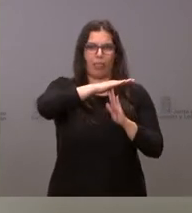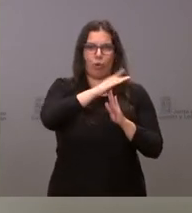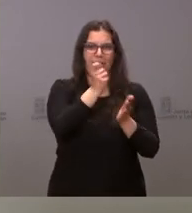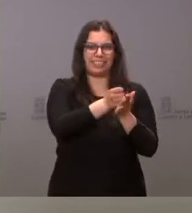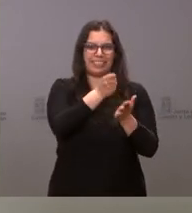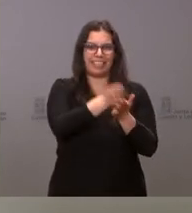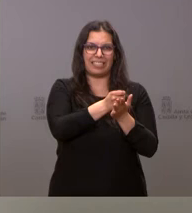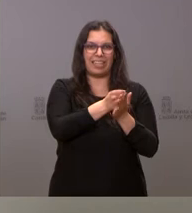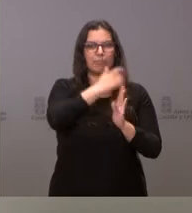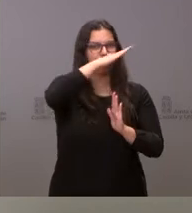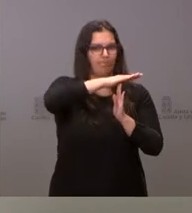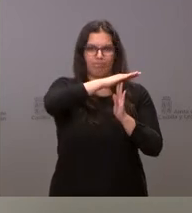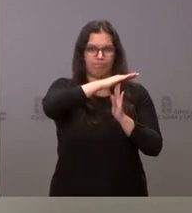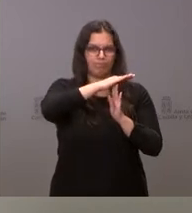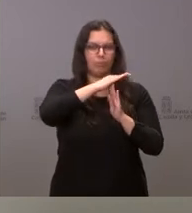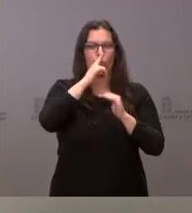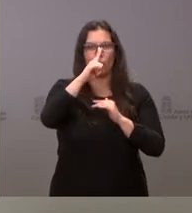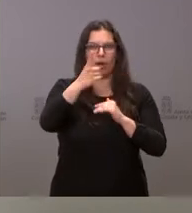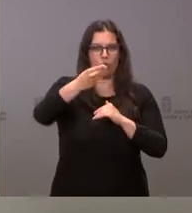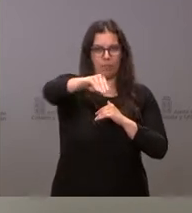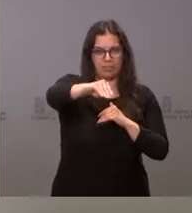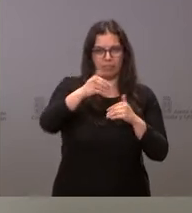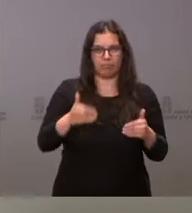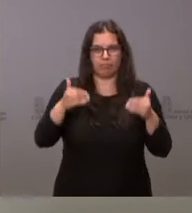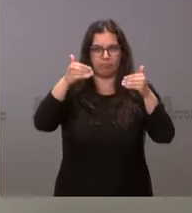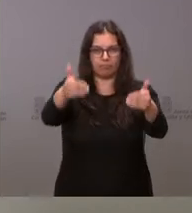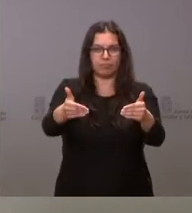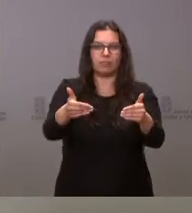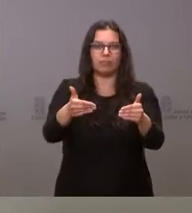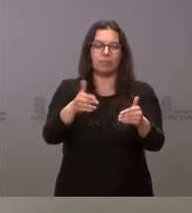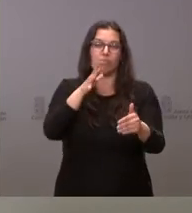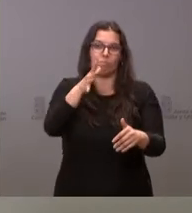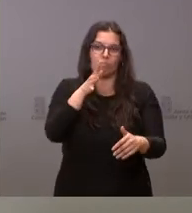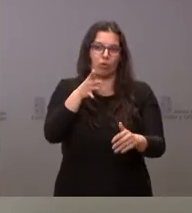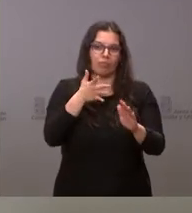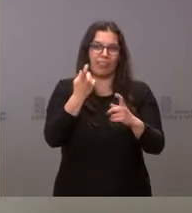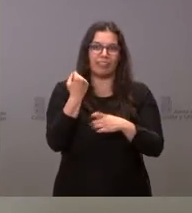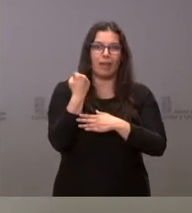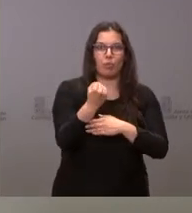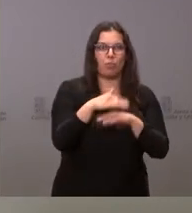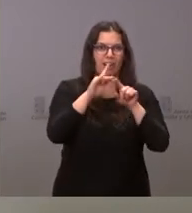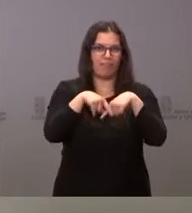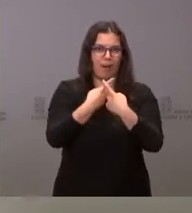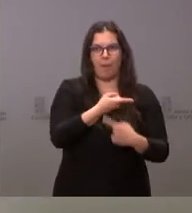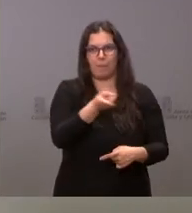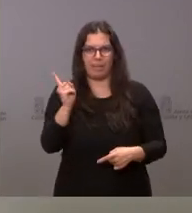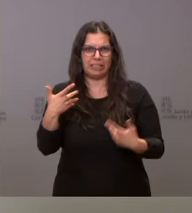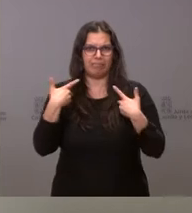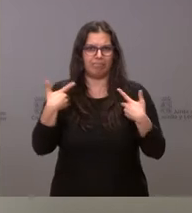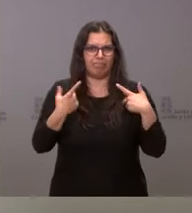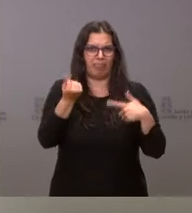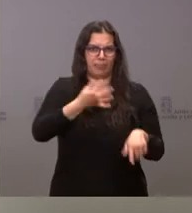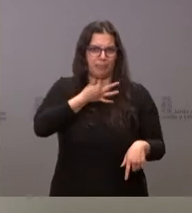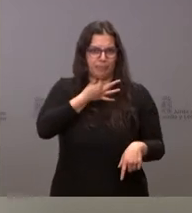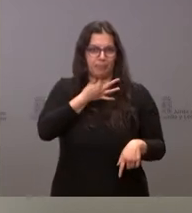nos parece especialmente oportuna y necesaria por lo que tiene que ver de apoyo a muchas familias que lo están pasando mal. Es justo lo